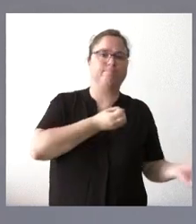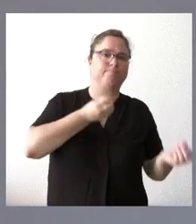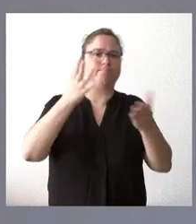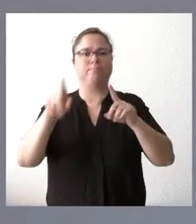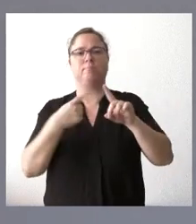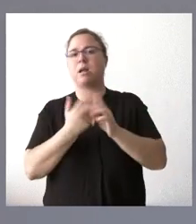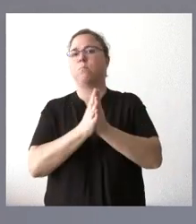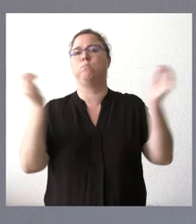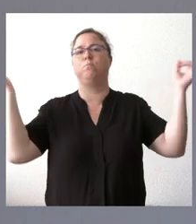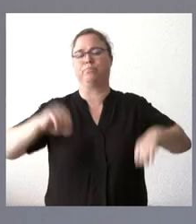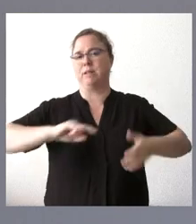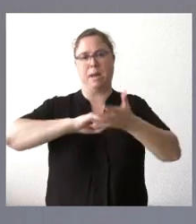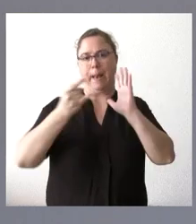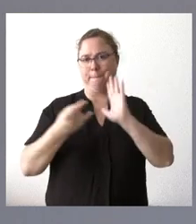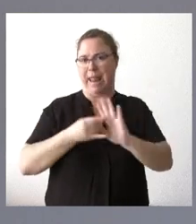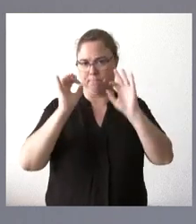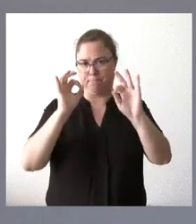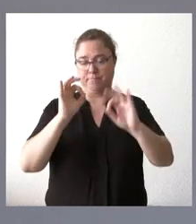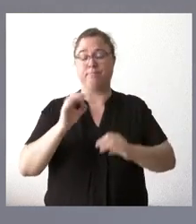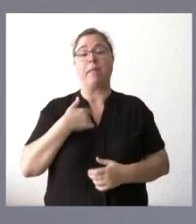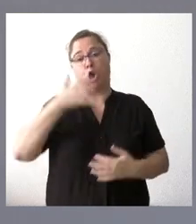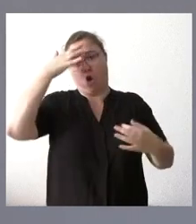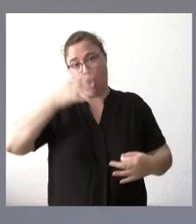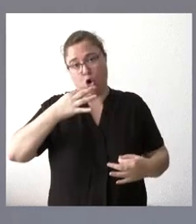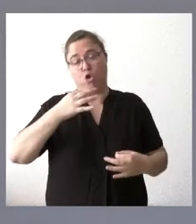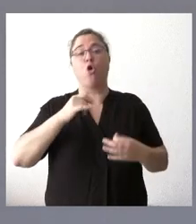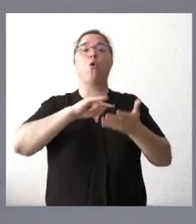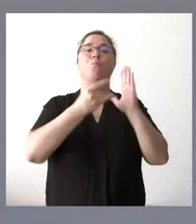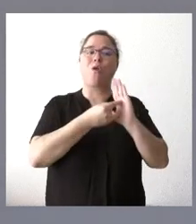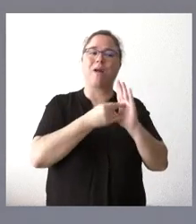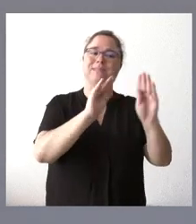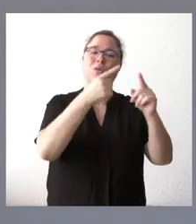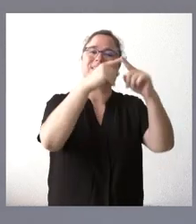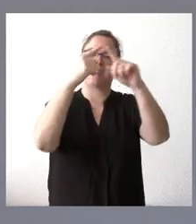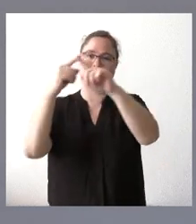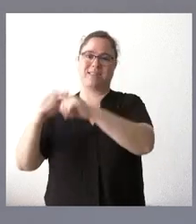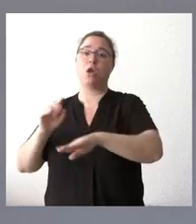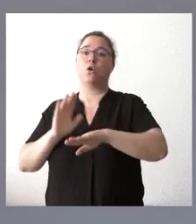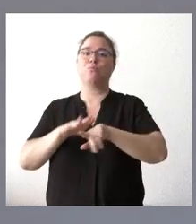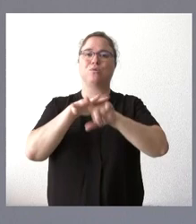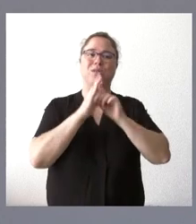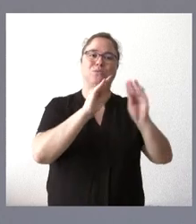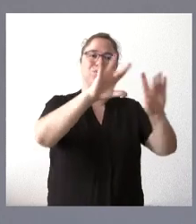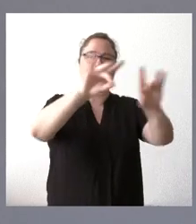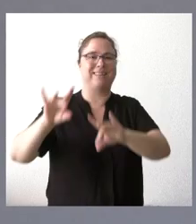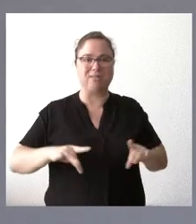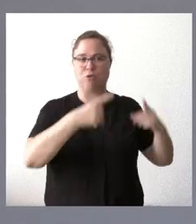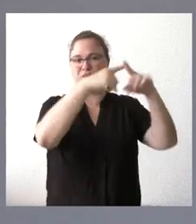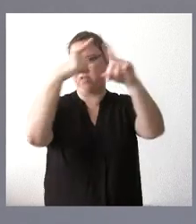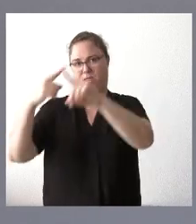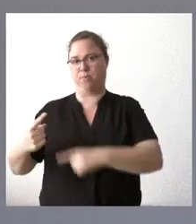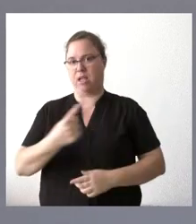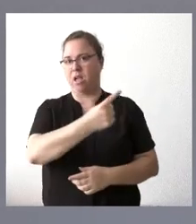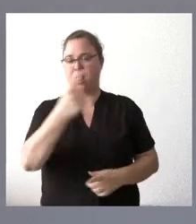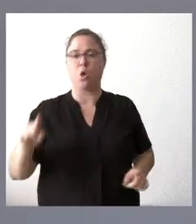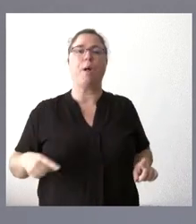aprobaremos el plan correspondiente. Lógicamente, cada uno de estos programas son distintos porque las condiciones del territorio son diferentes y